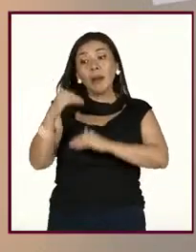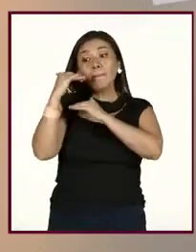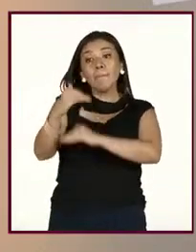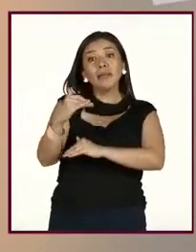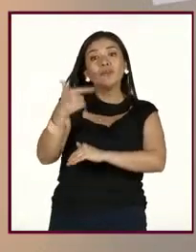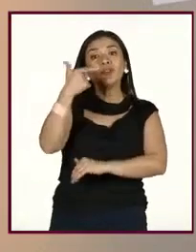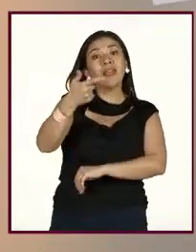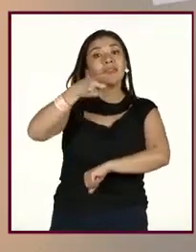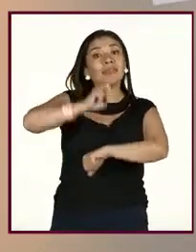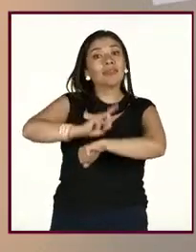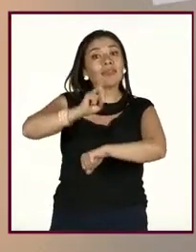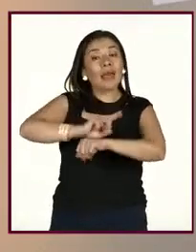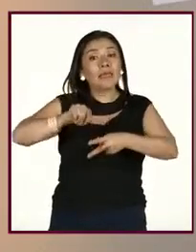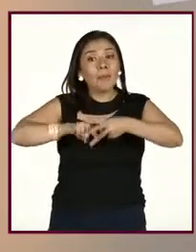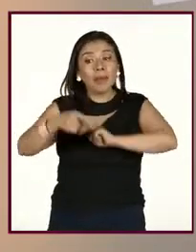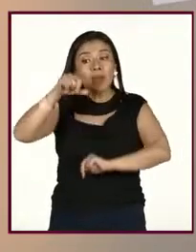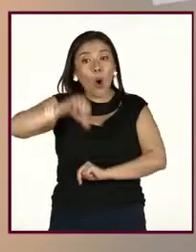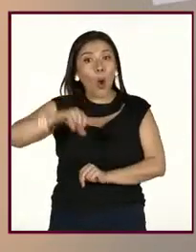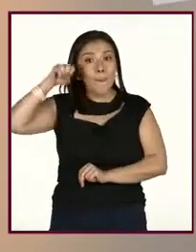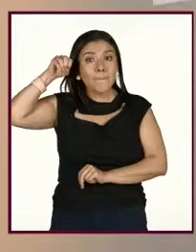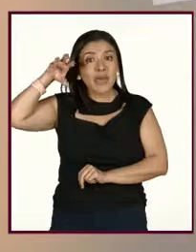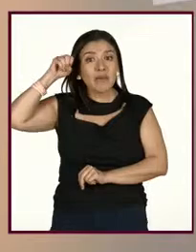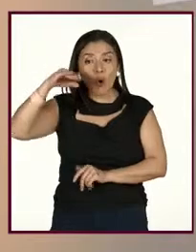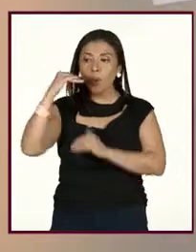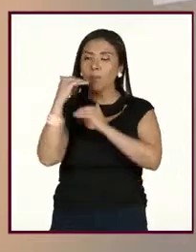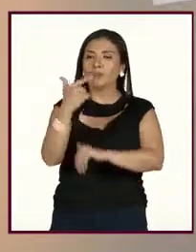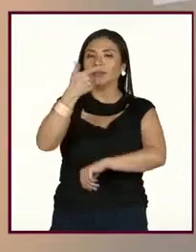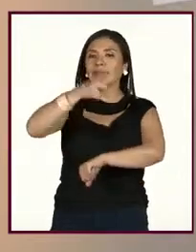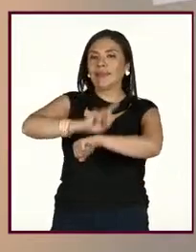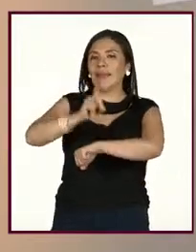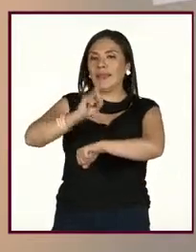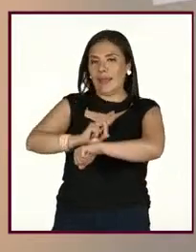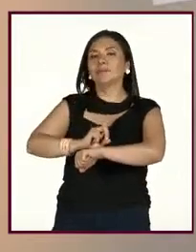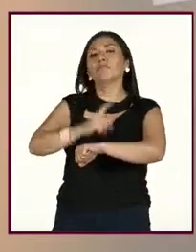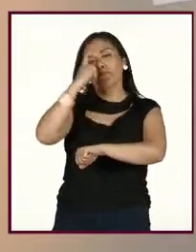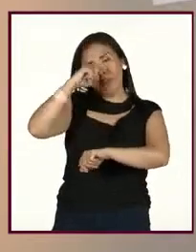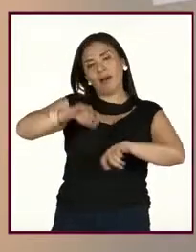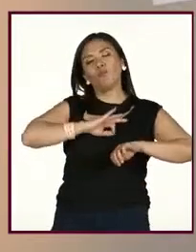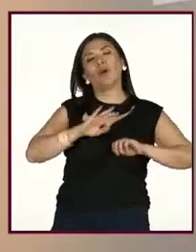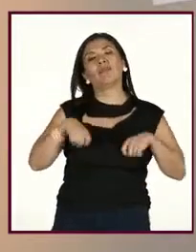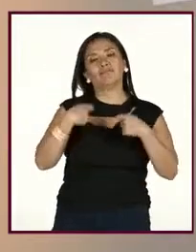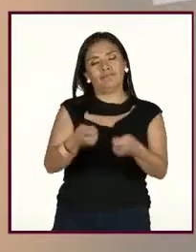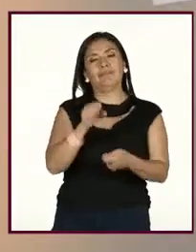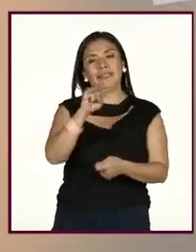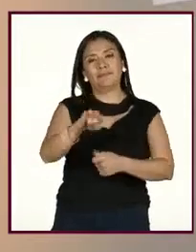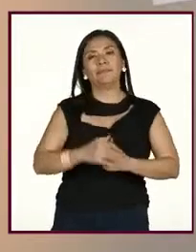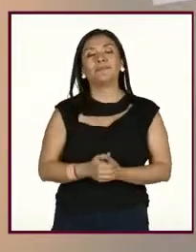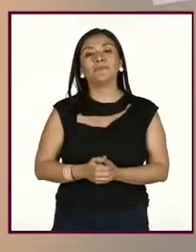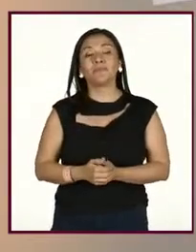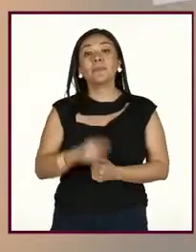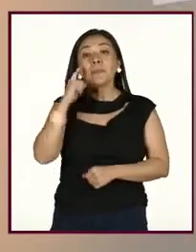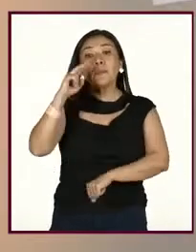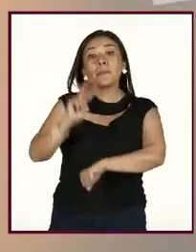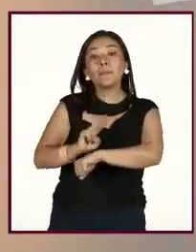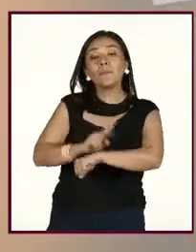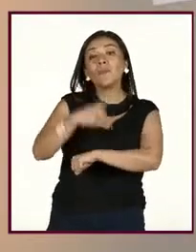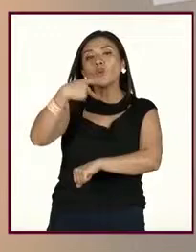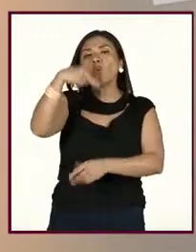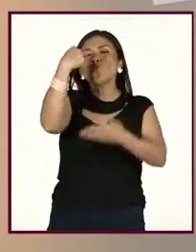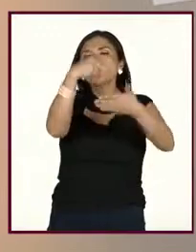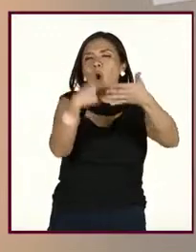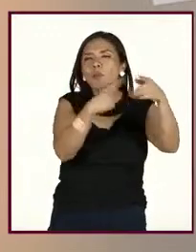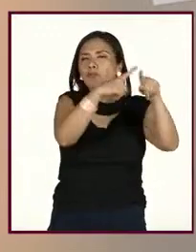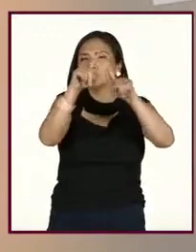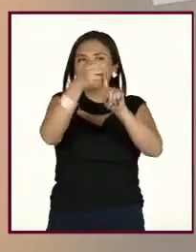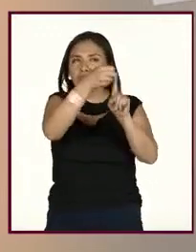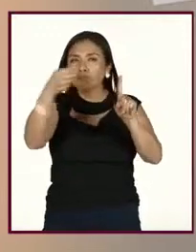cuentan con 7 días naturales a partir de esta fecha de transmisión en vivo para obtenerla. Revisen que sus datos estén correctamente